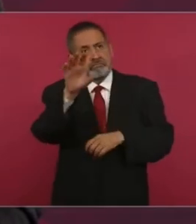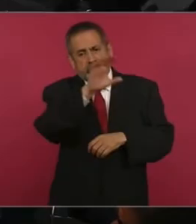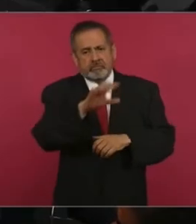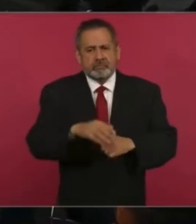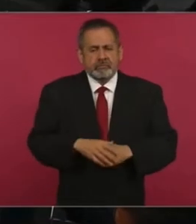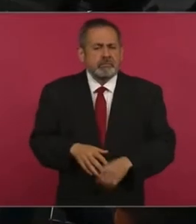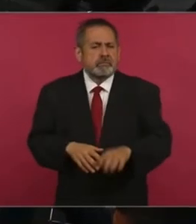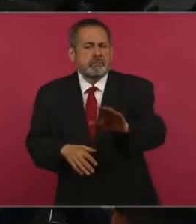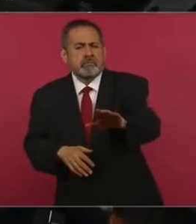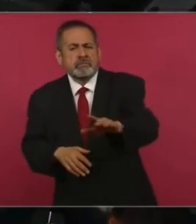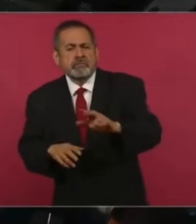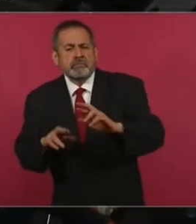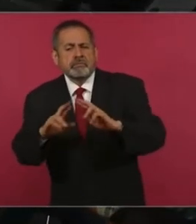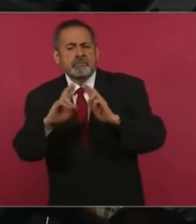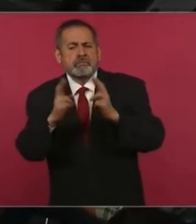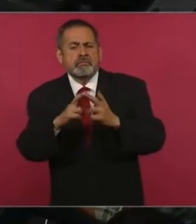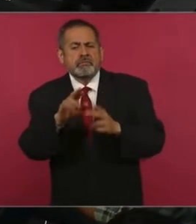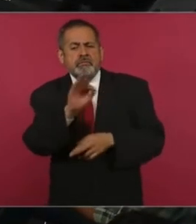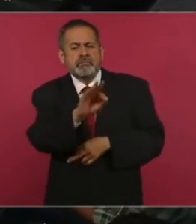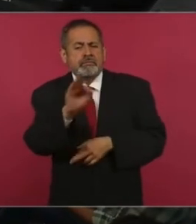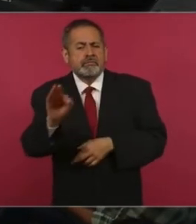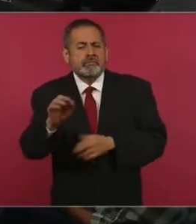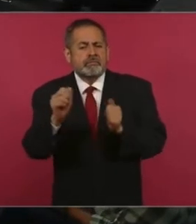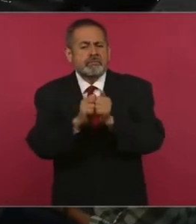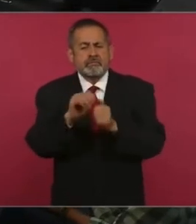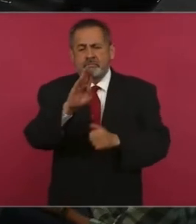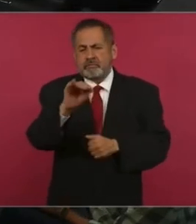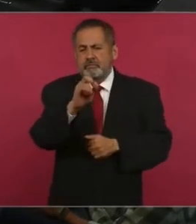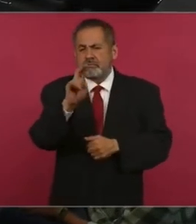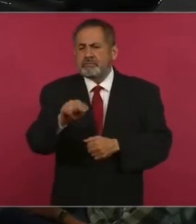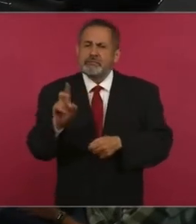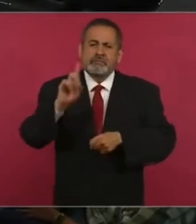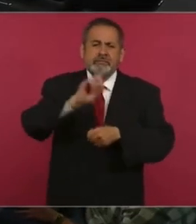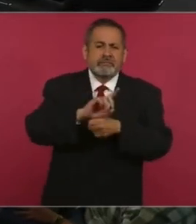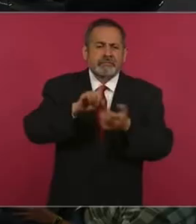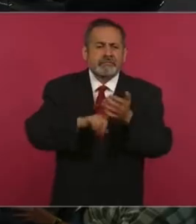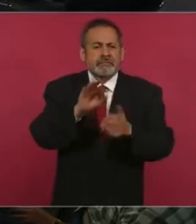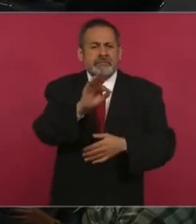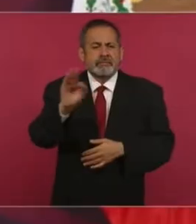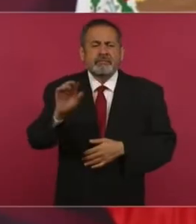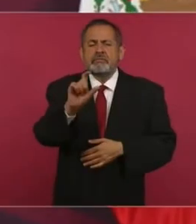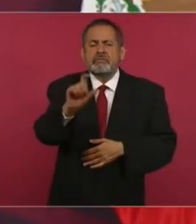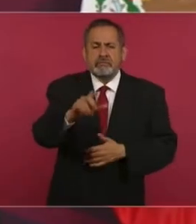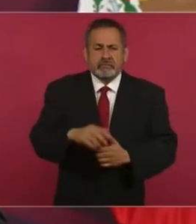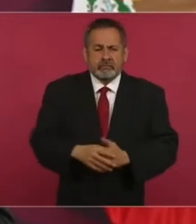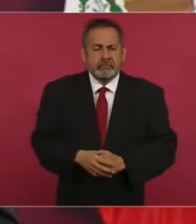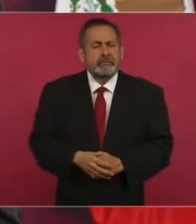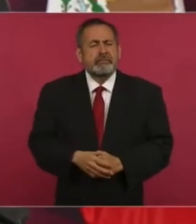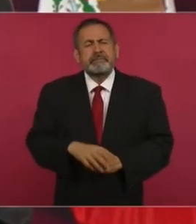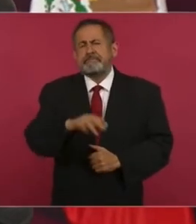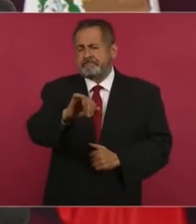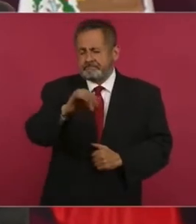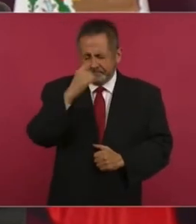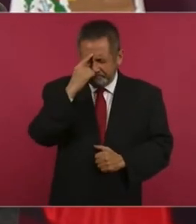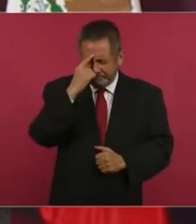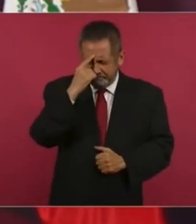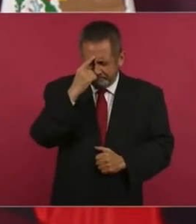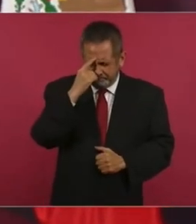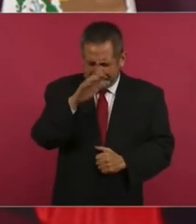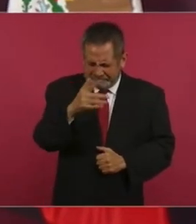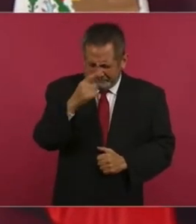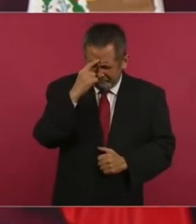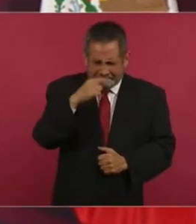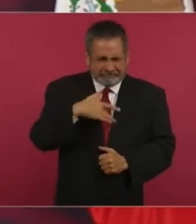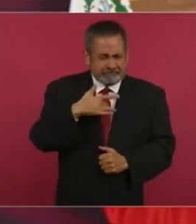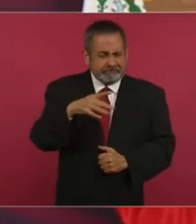¿Tiene fecha de la reunión bilateral con el presidente Biden, presidente? Sí, como el 14,